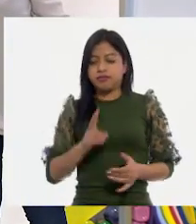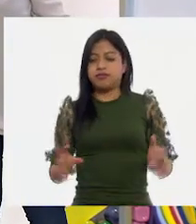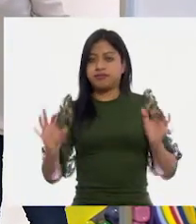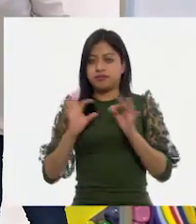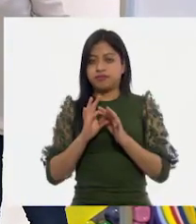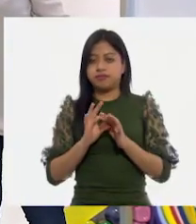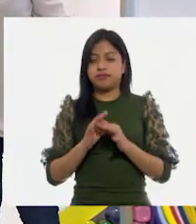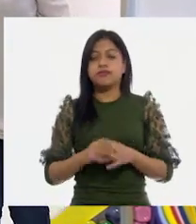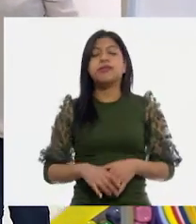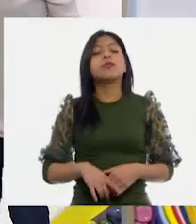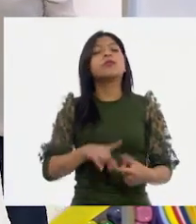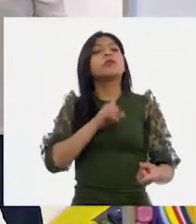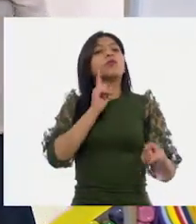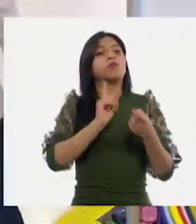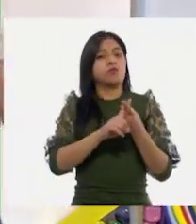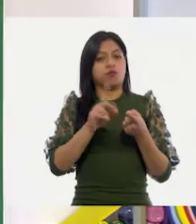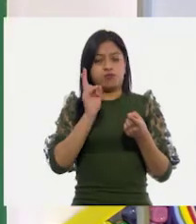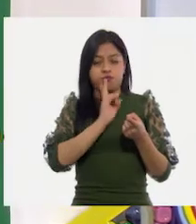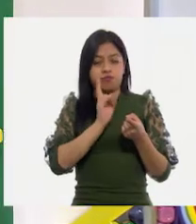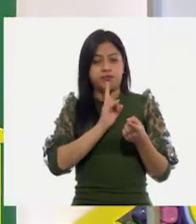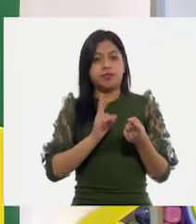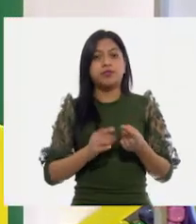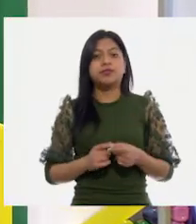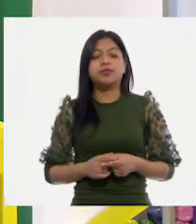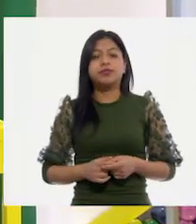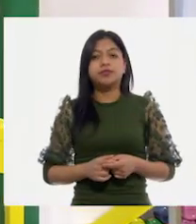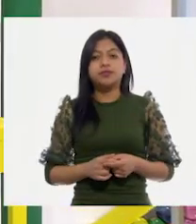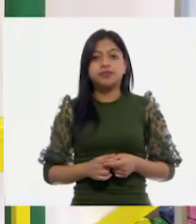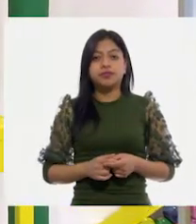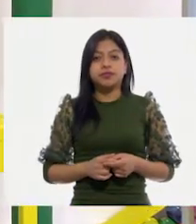Un vaso. Un vaso. Vamos a vaciar el otro.